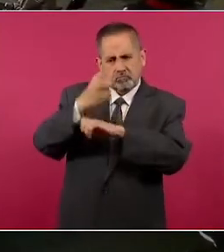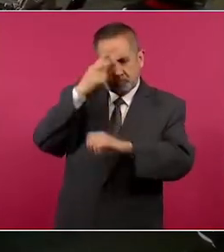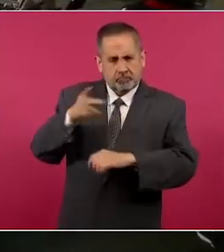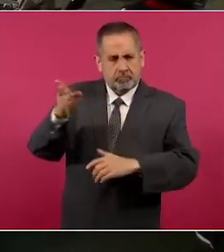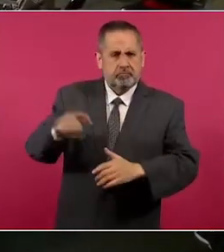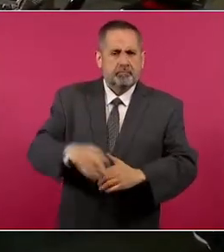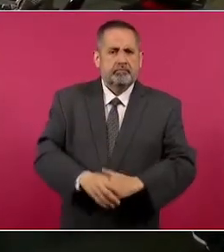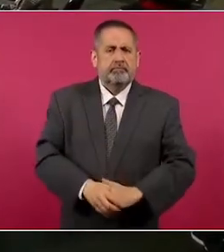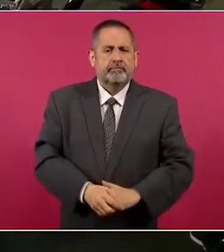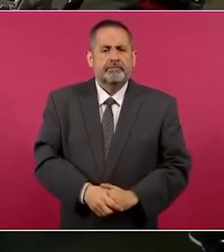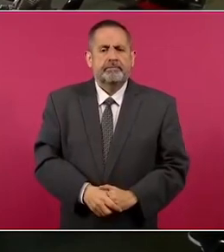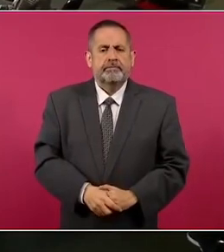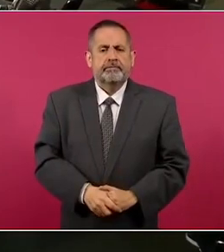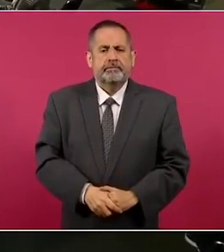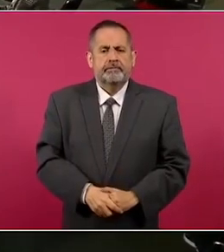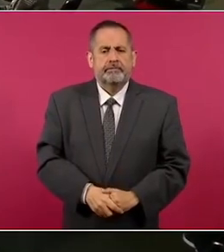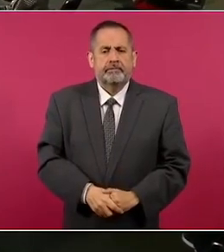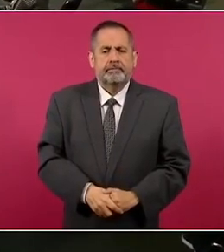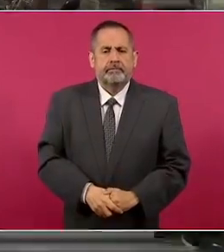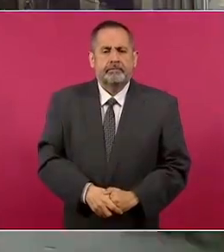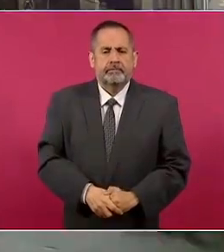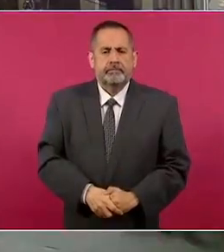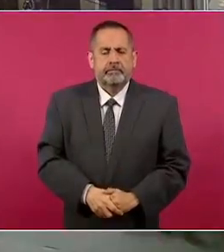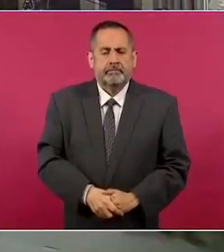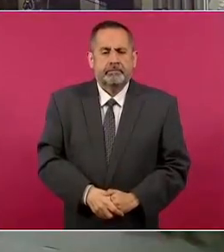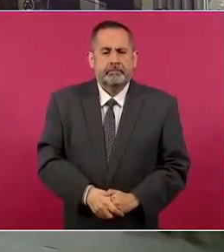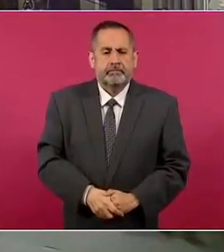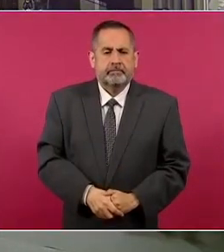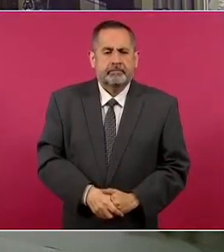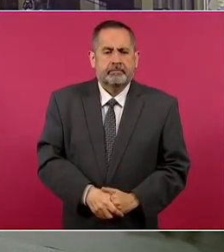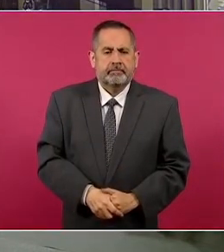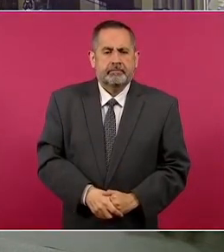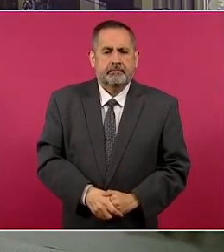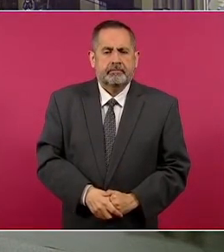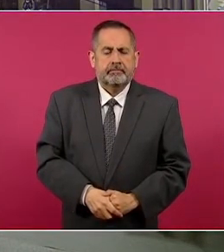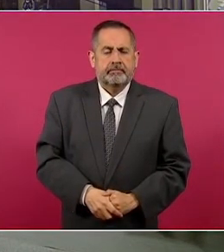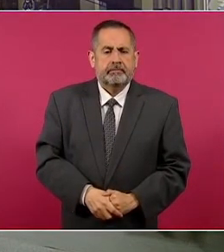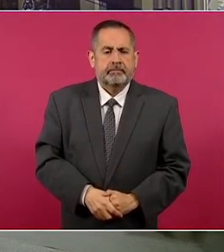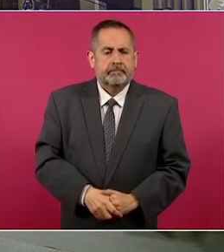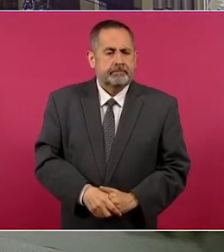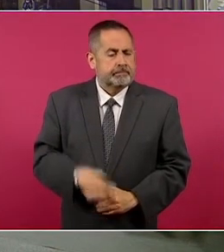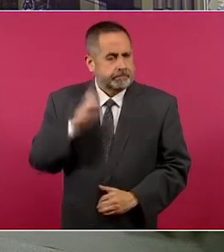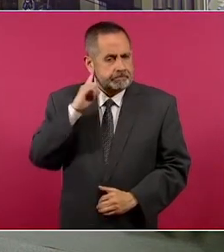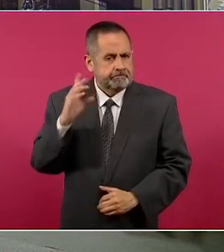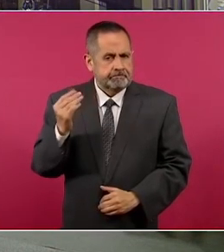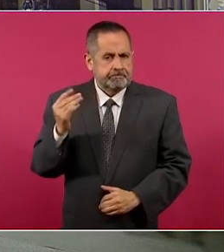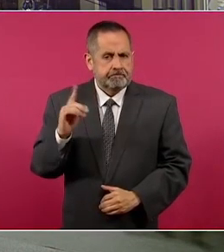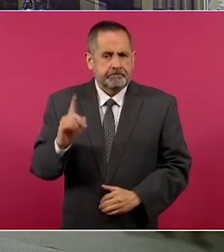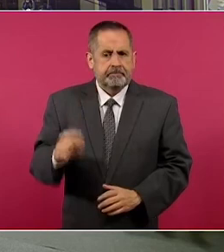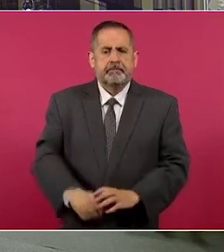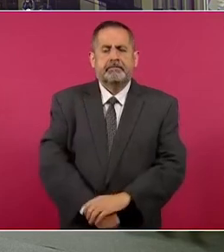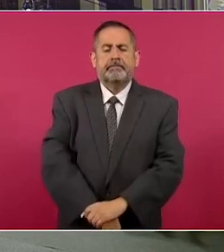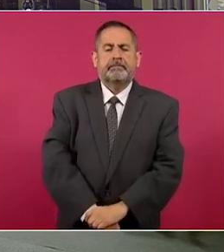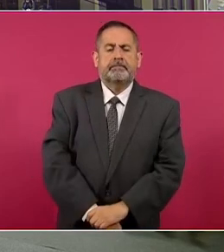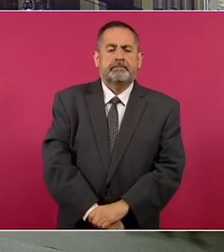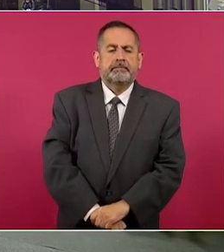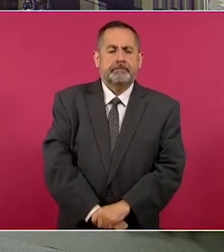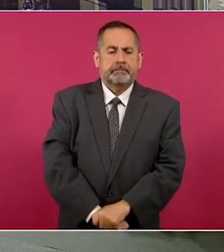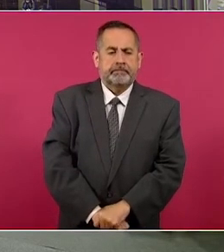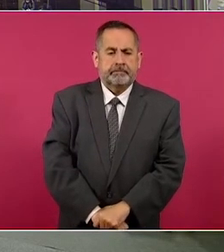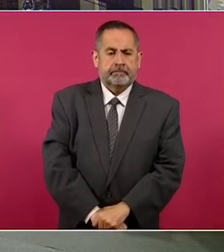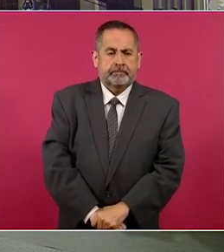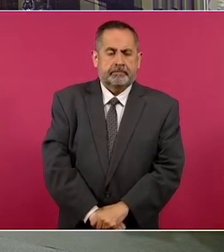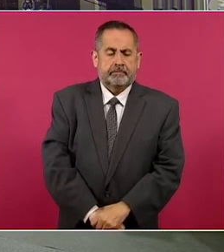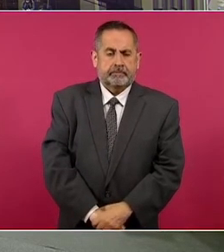del Estado de México presenta graves índices de violencia y obviamente actos de violencia y que no se